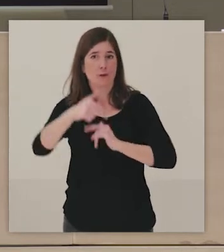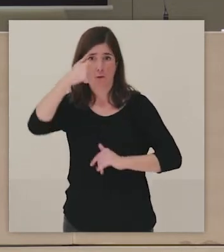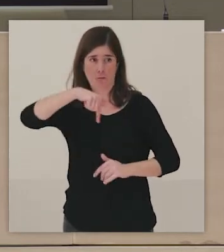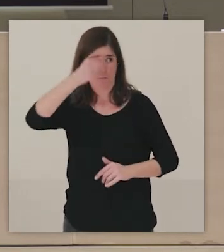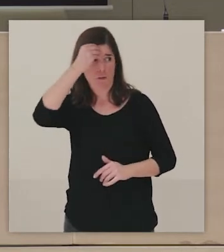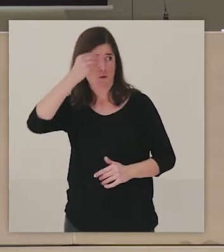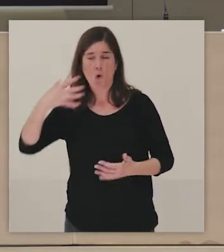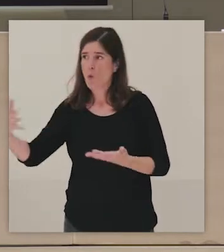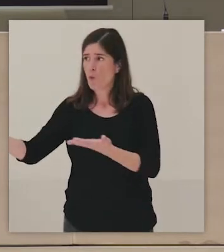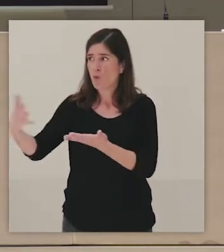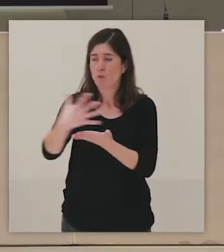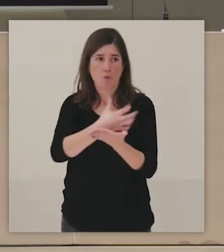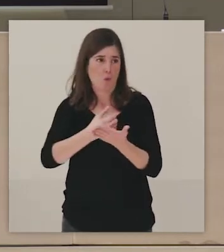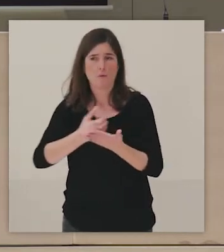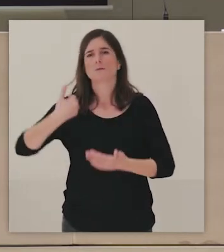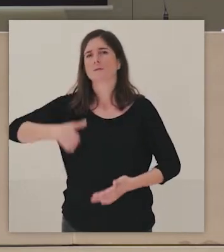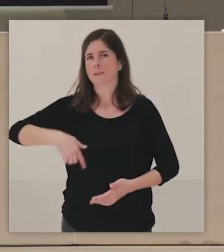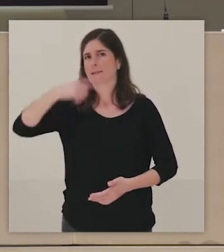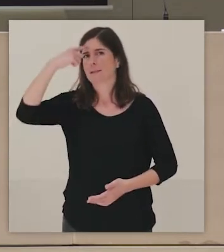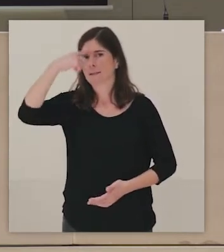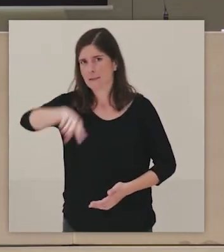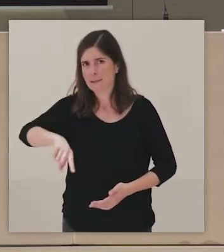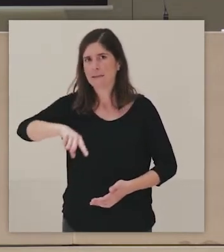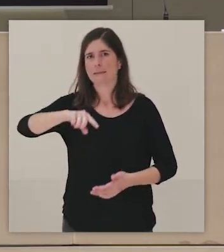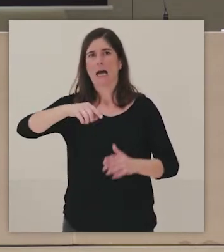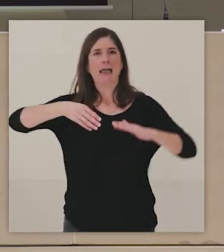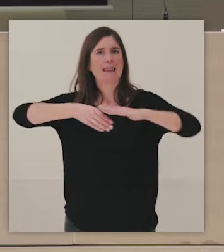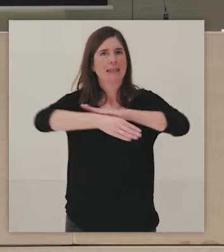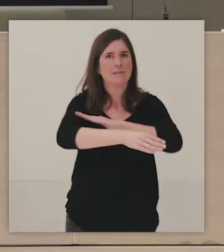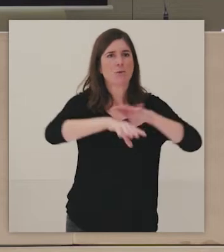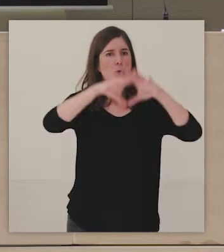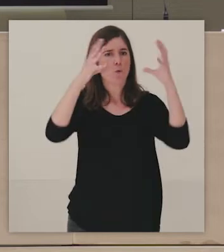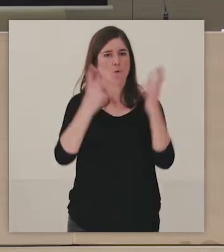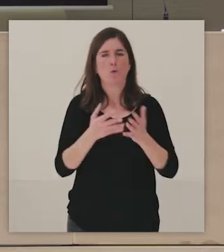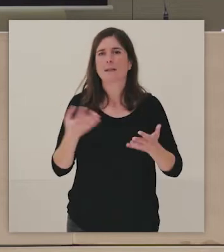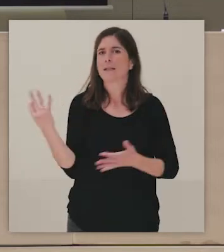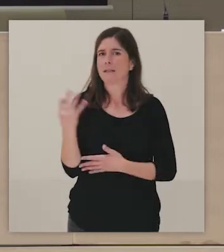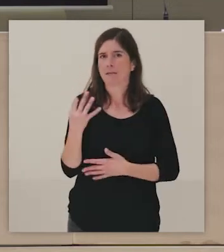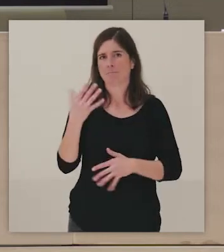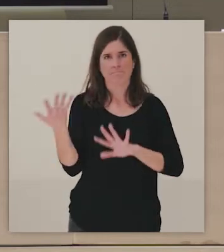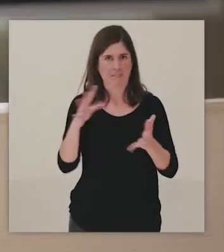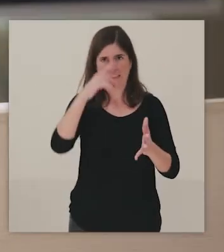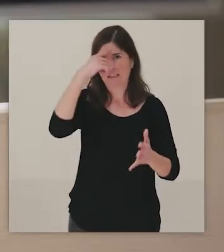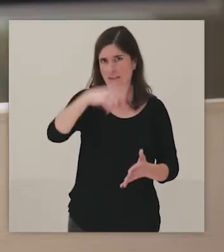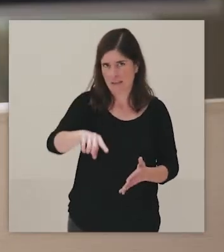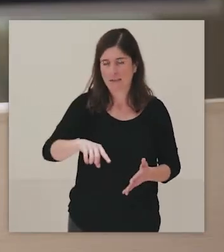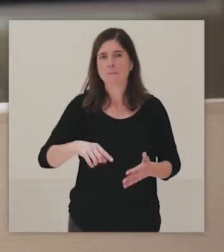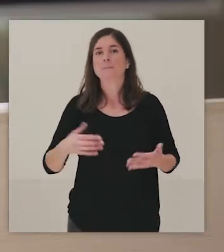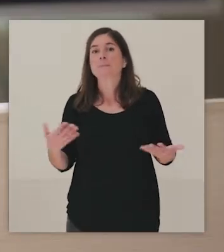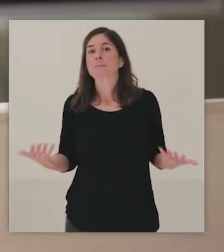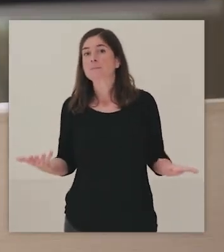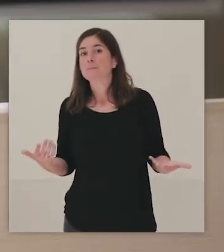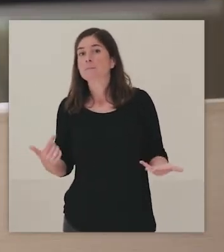compartiendo esta jornada partimos ya de un conocimiento de hacia dónde debemos ir, lo que quería